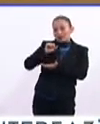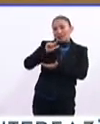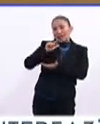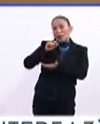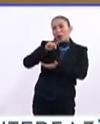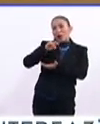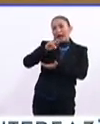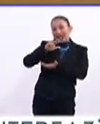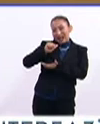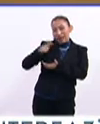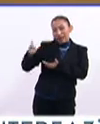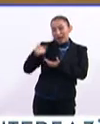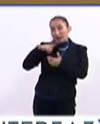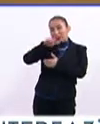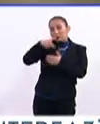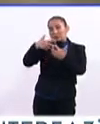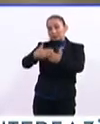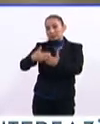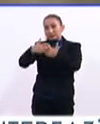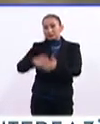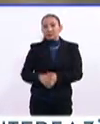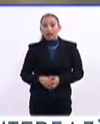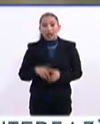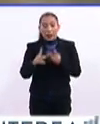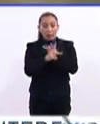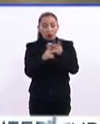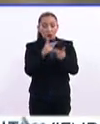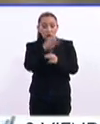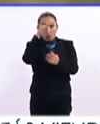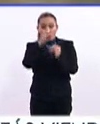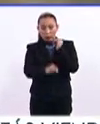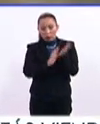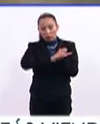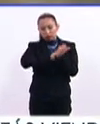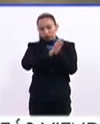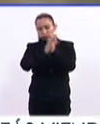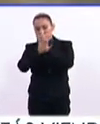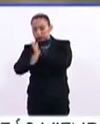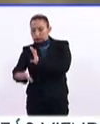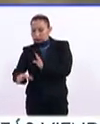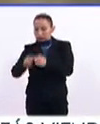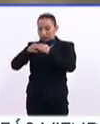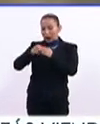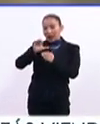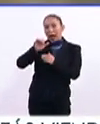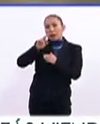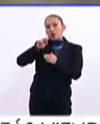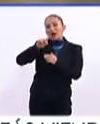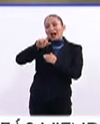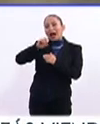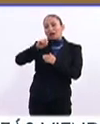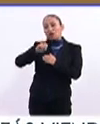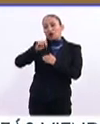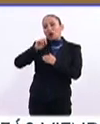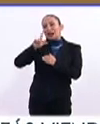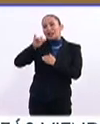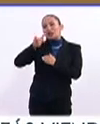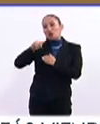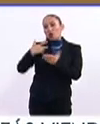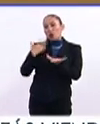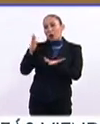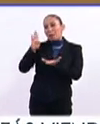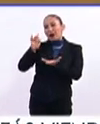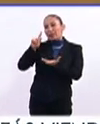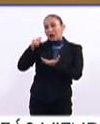antes de ingresar a la planta de carbonato de litio. El producto final que nosotros obtenemos es carbonato de litio grado batería. Es un